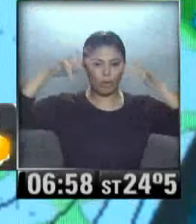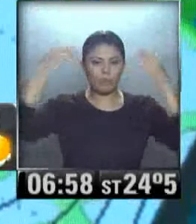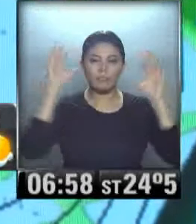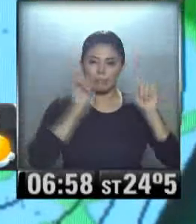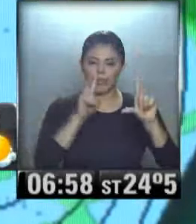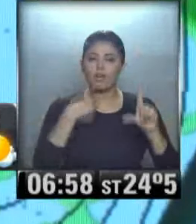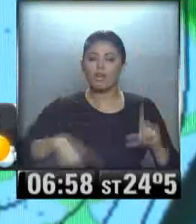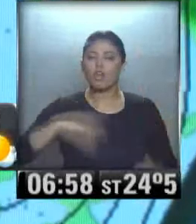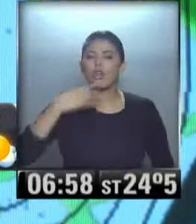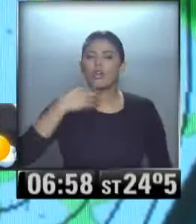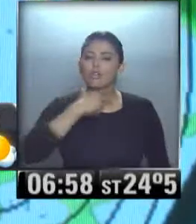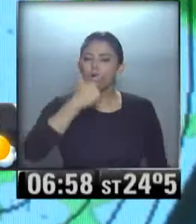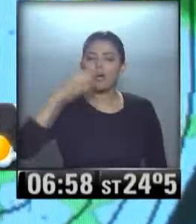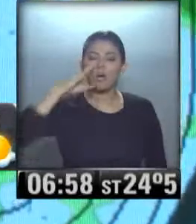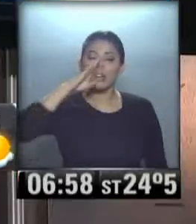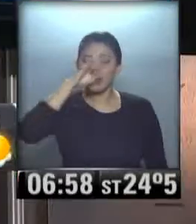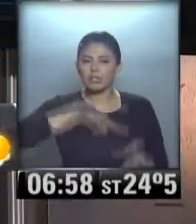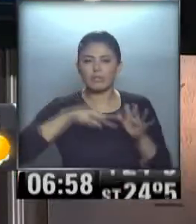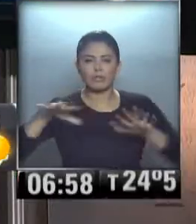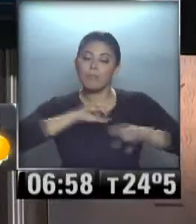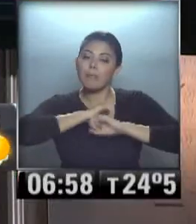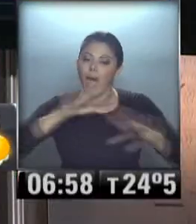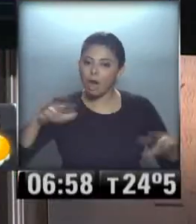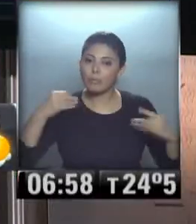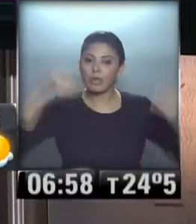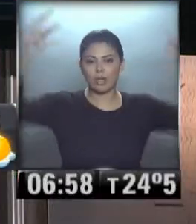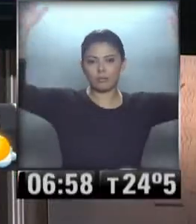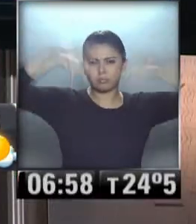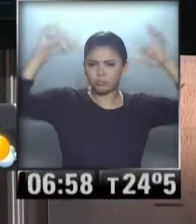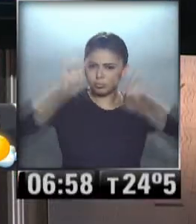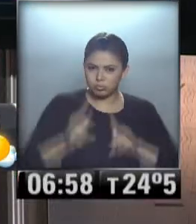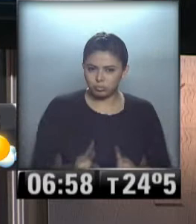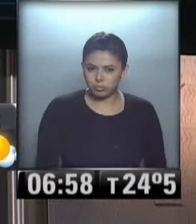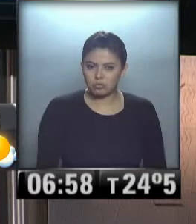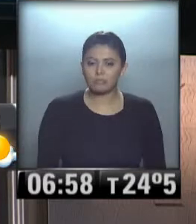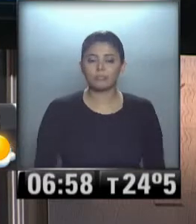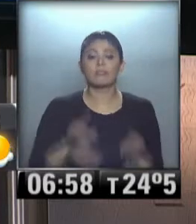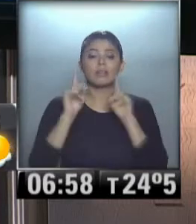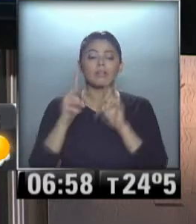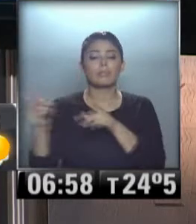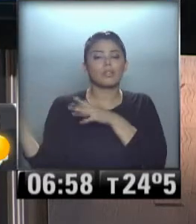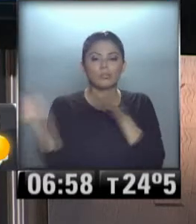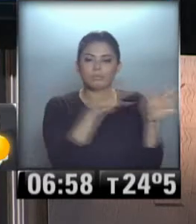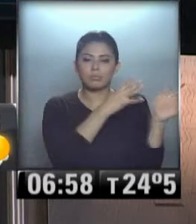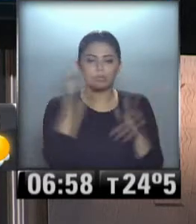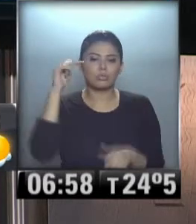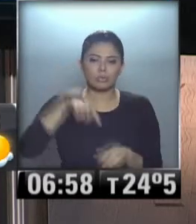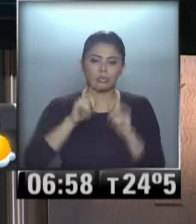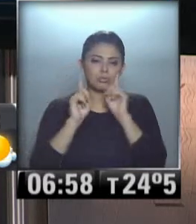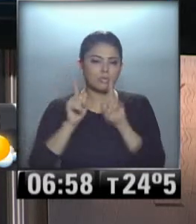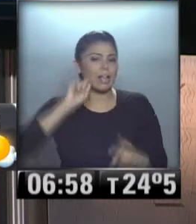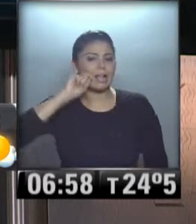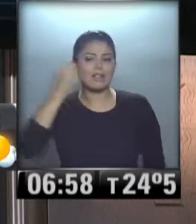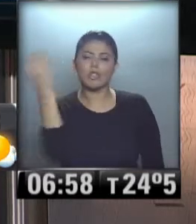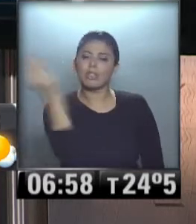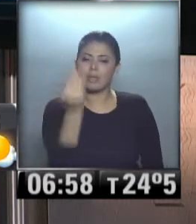rojo y en negro, peor todavía. Tormentas, ¿eh? Bueno, viento sur, viento sur derecho, pero qué gusto